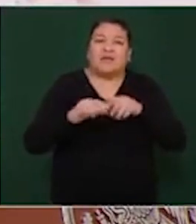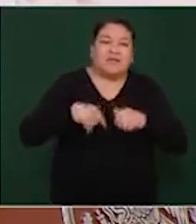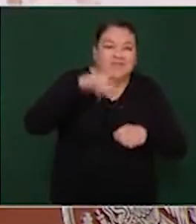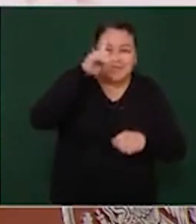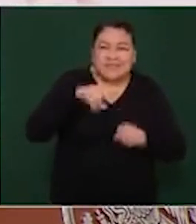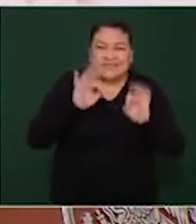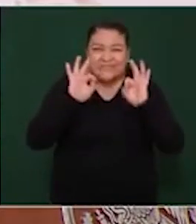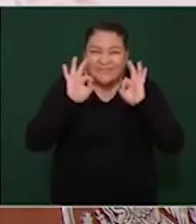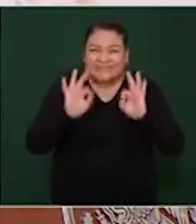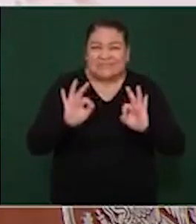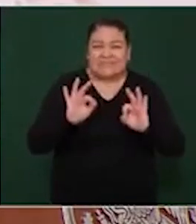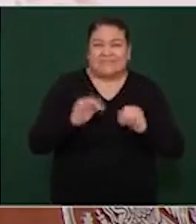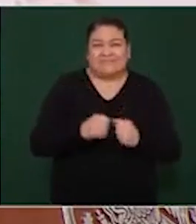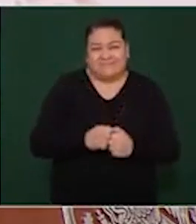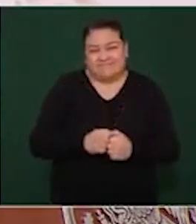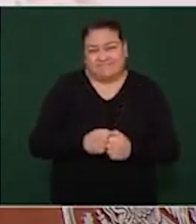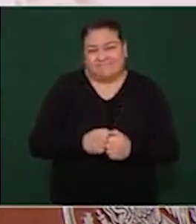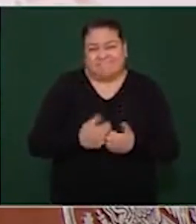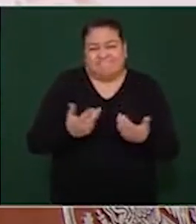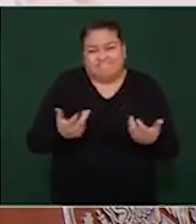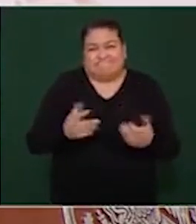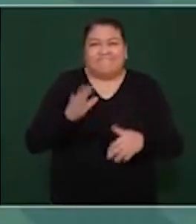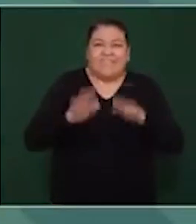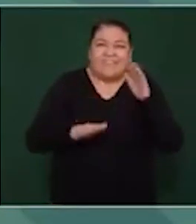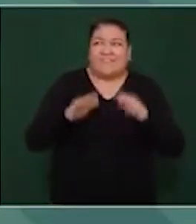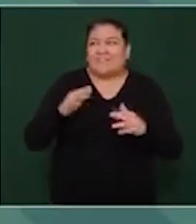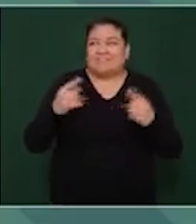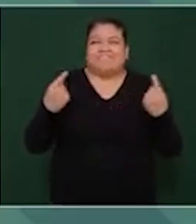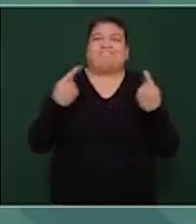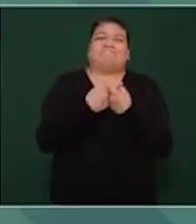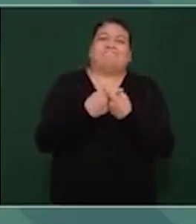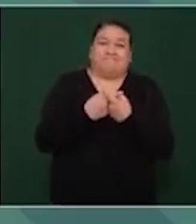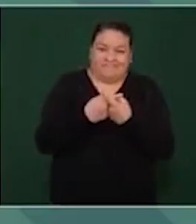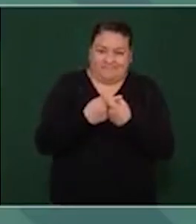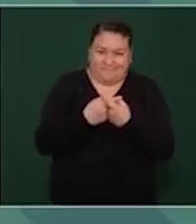porque es una paradoja, es una contradicción.